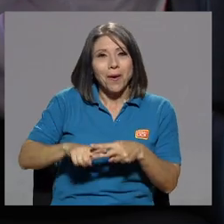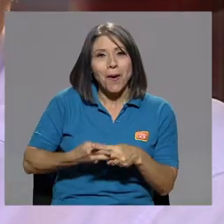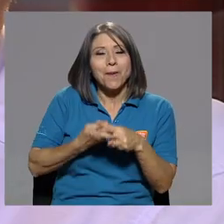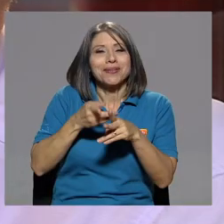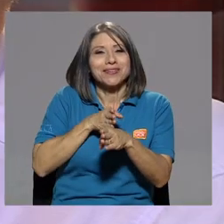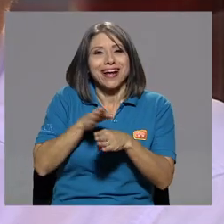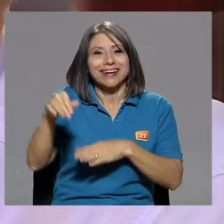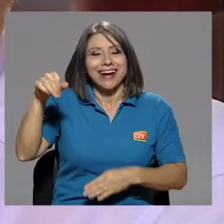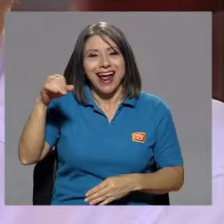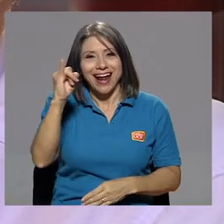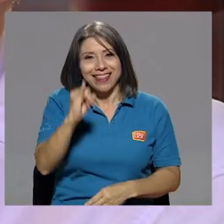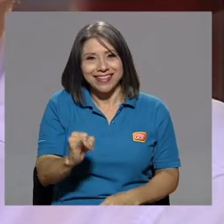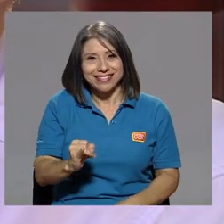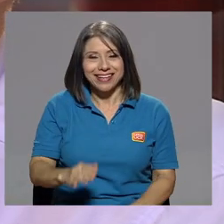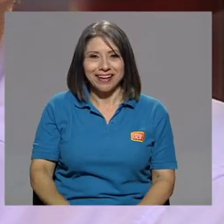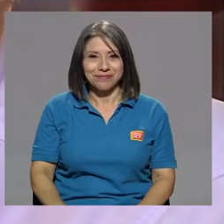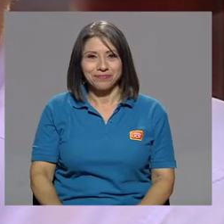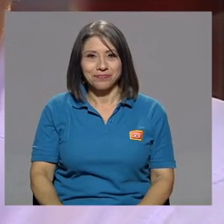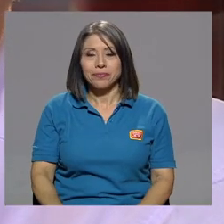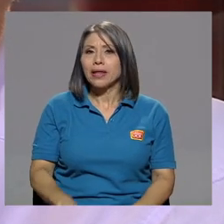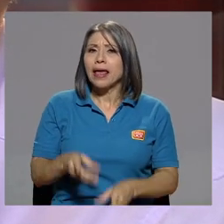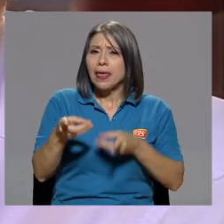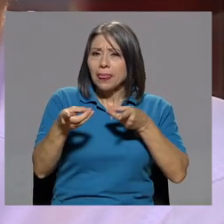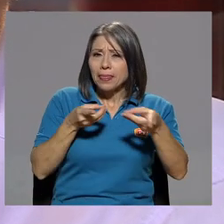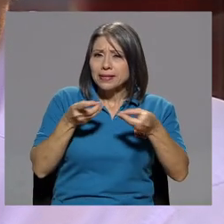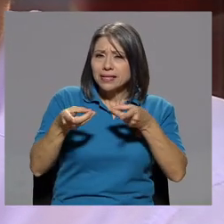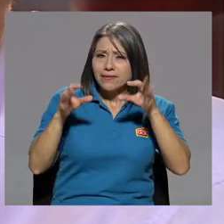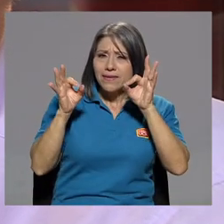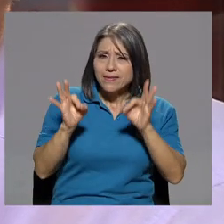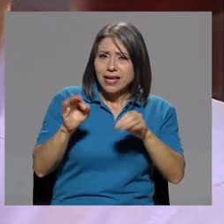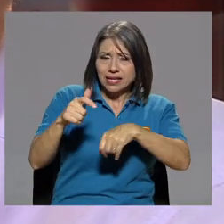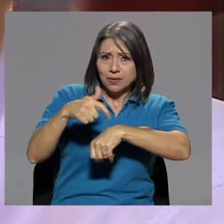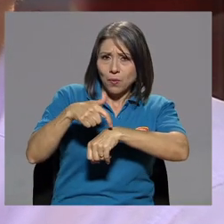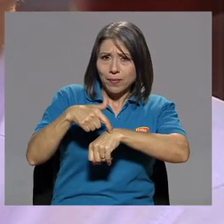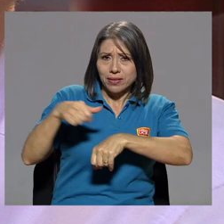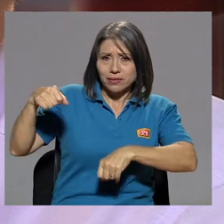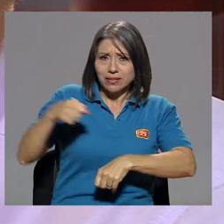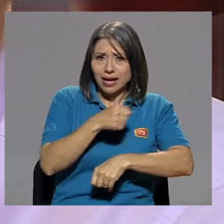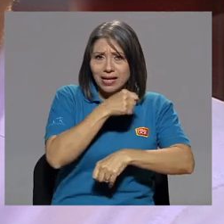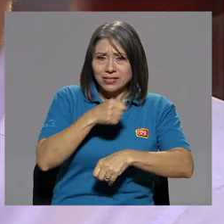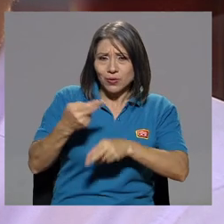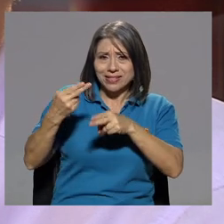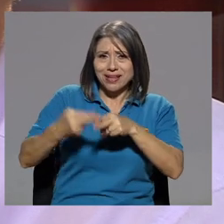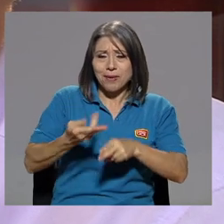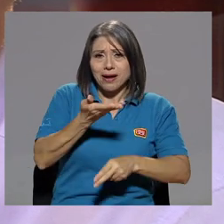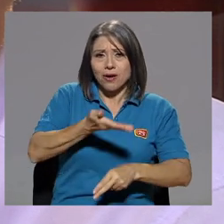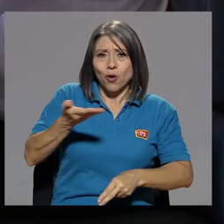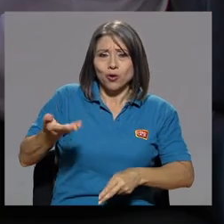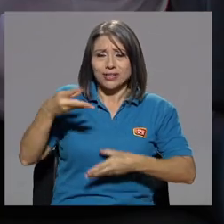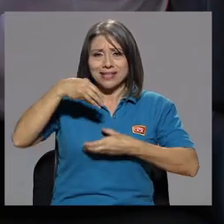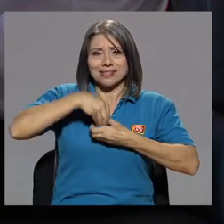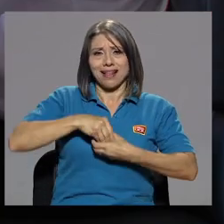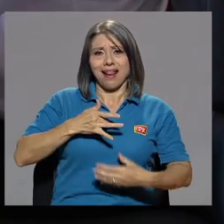carrera. ¿La describe bien, o describe bien en ese momento esa canción, Cosas del alma?